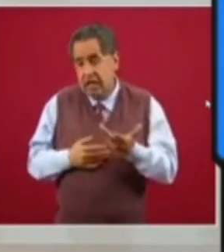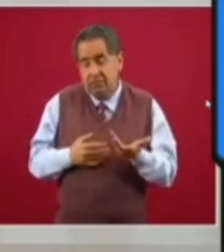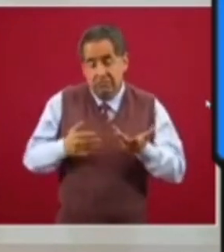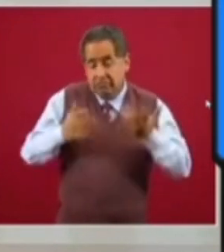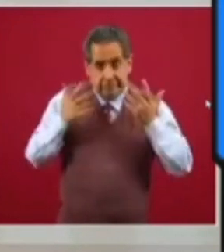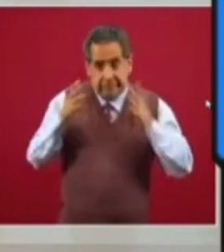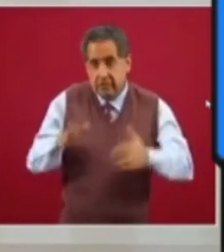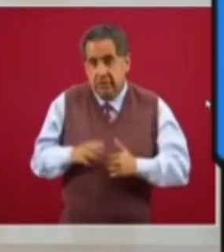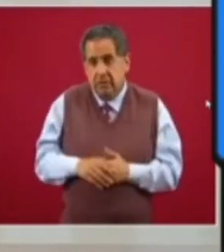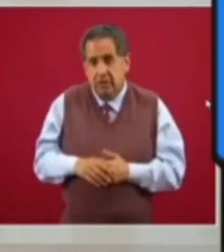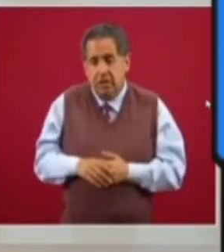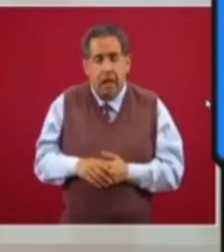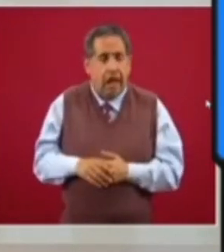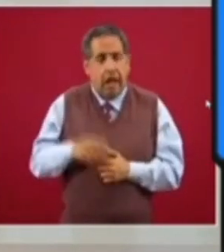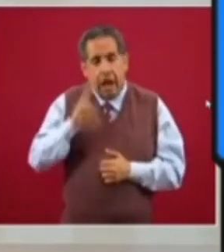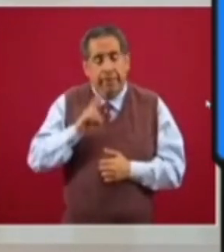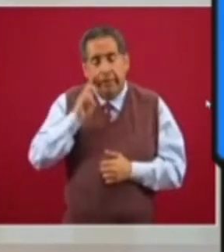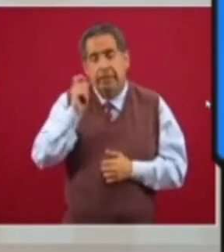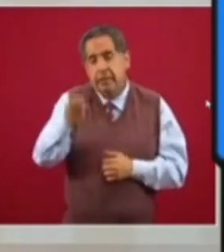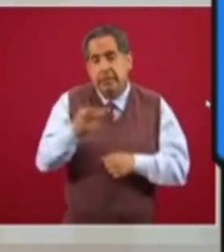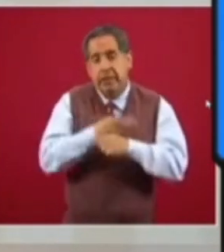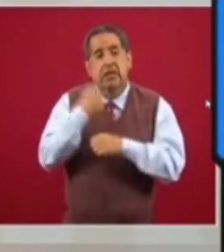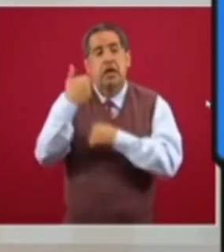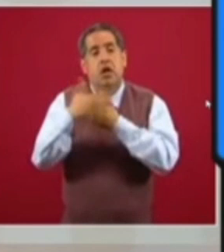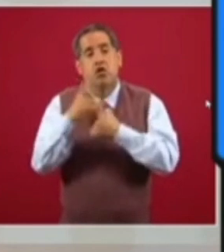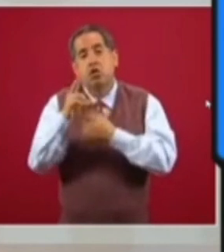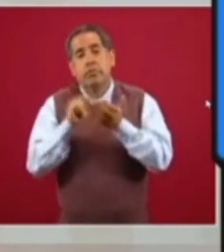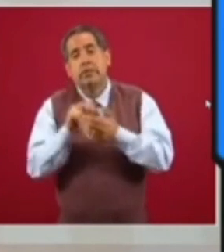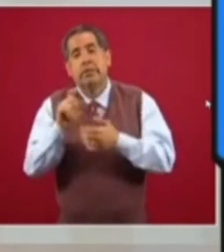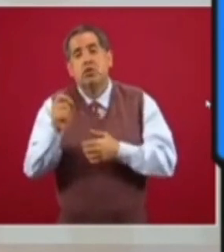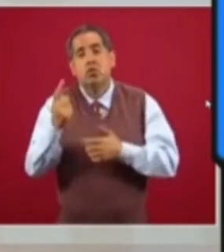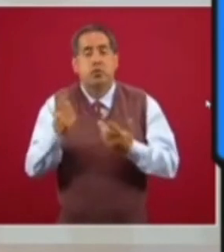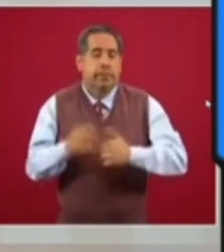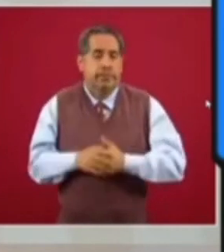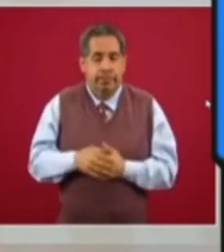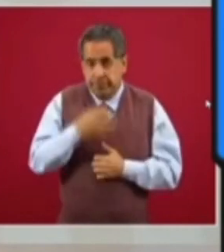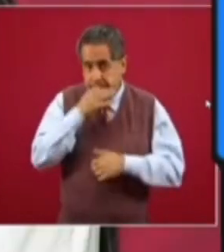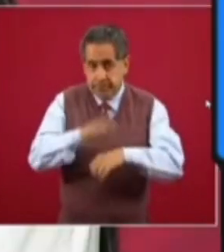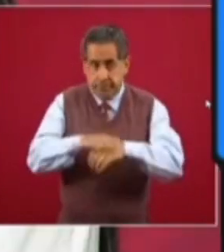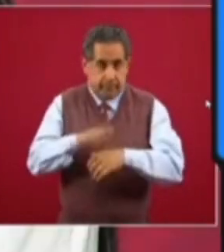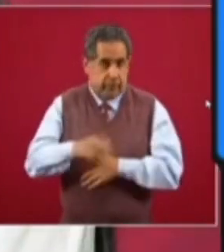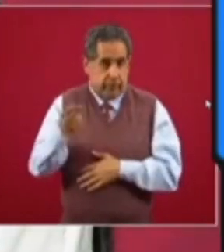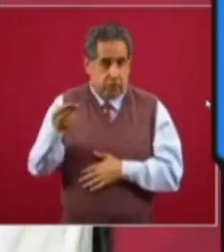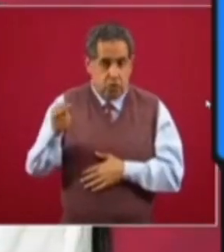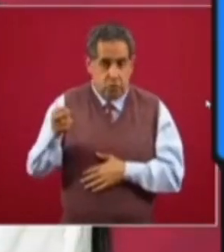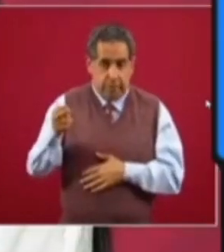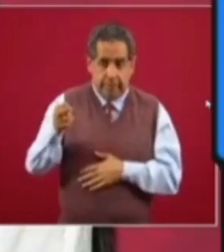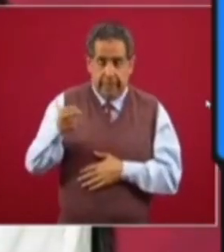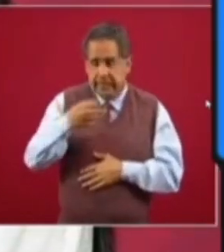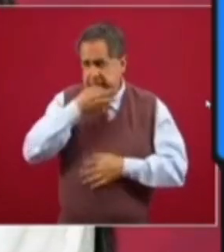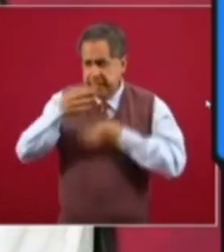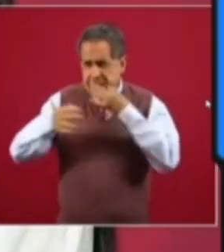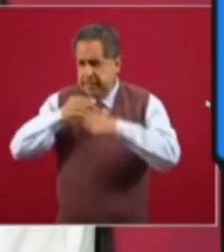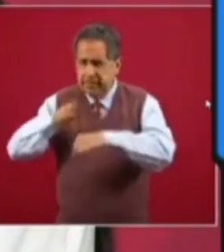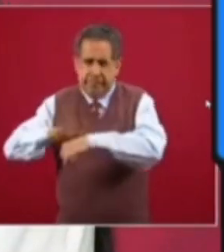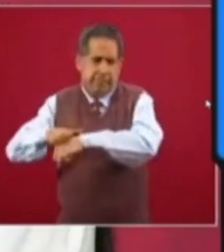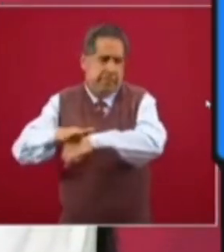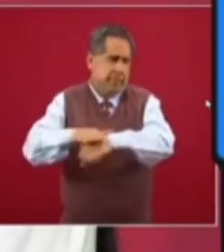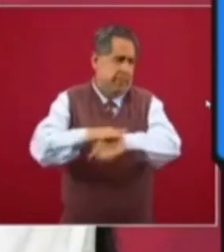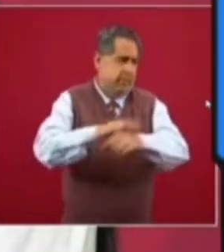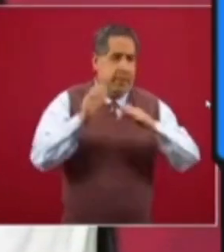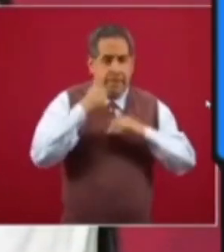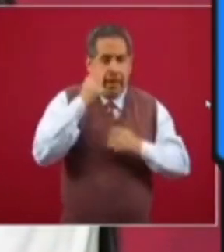respecto a la emergencia sanitaria. Y decir que en noviembre los vamos a convocar bajo los tres